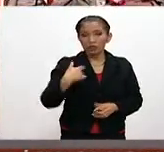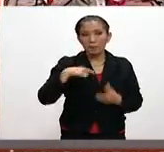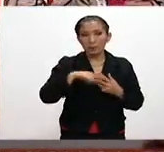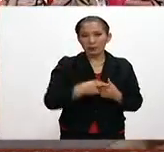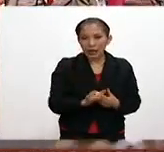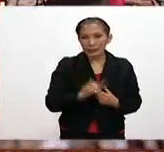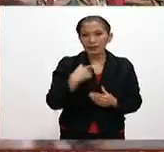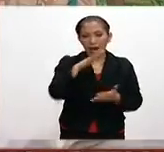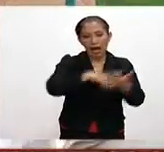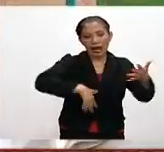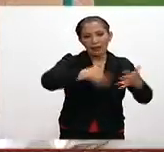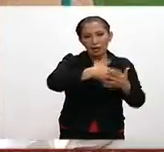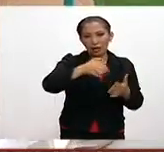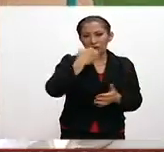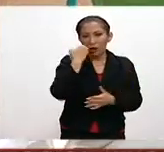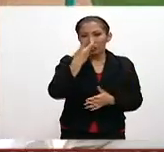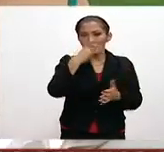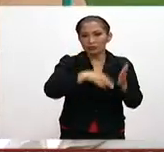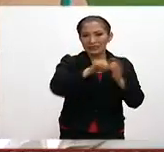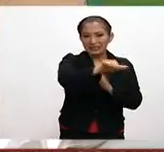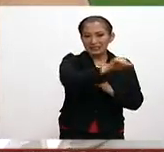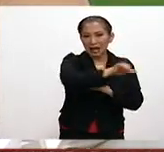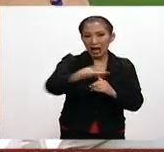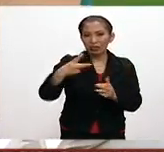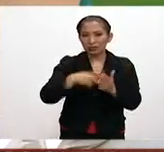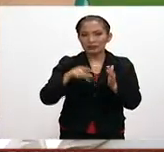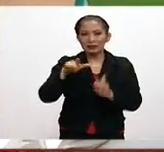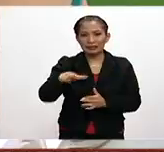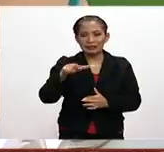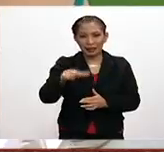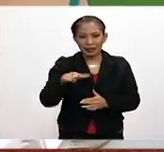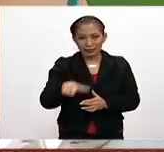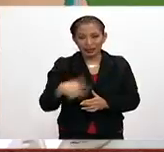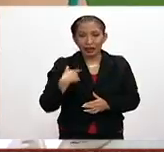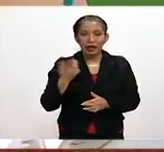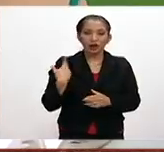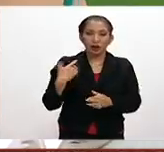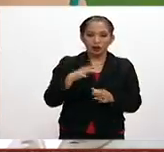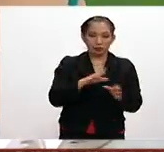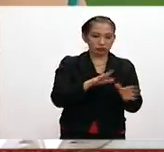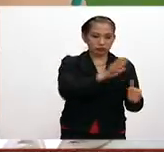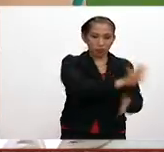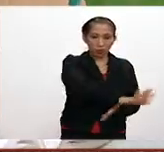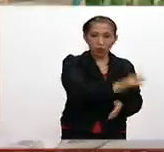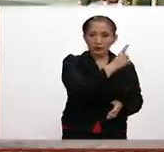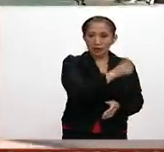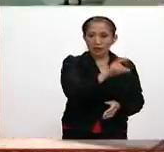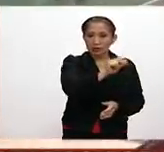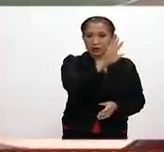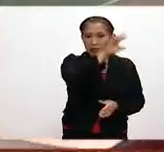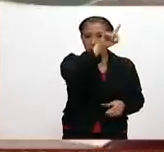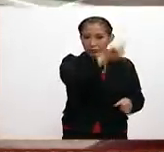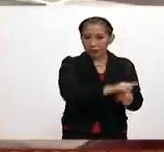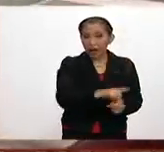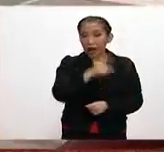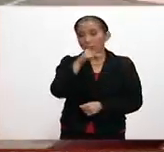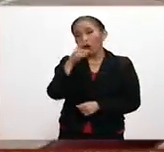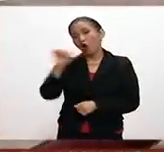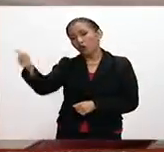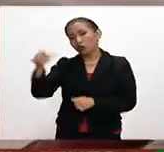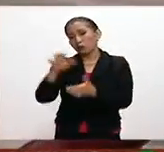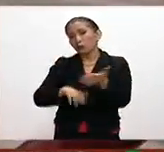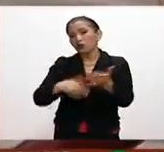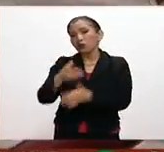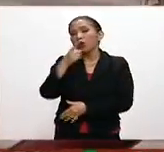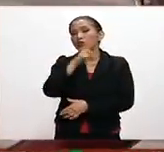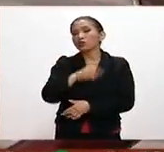entran en vigor los calendarios escolares 2016-2017, conformados uno por 185 y otro por